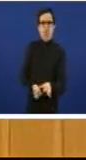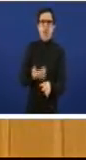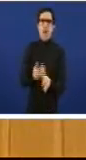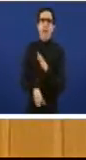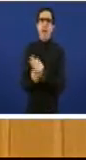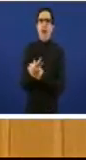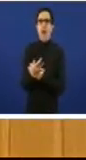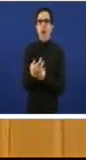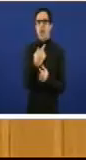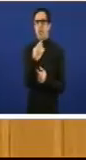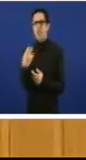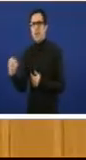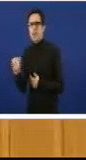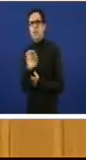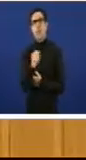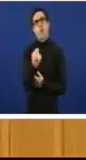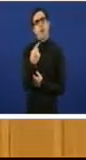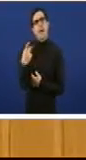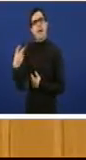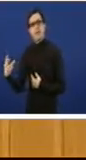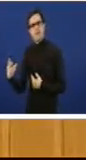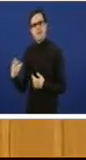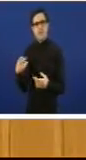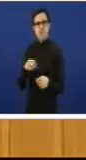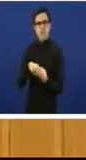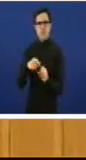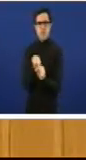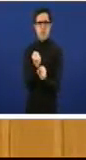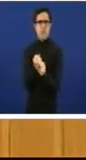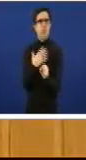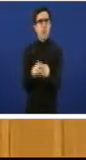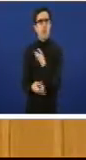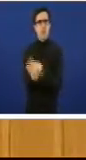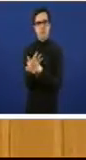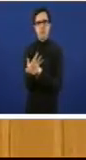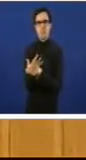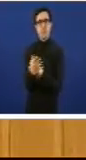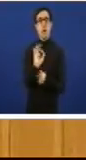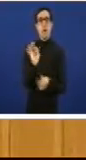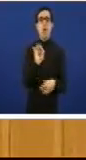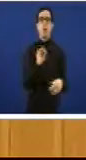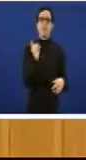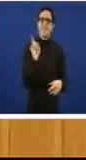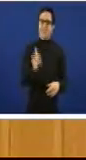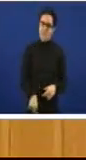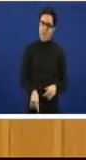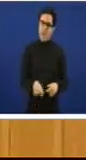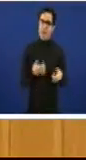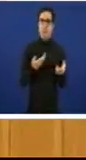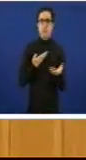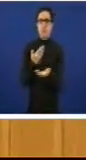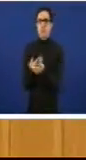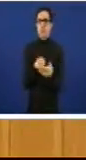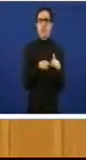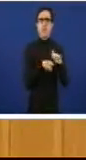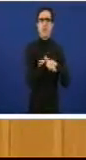miles de postos de traballo ou o desenvolvemento dos servicios sociais ate acadar unha